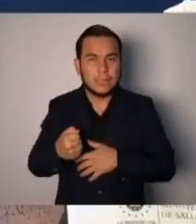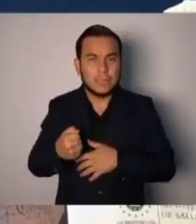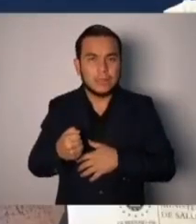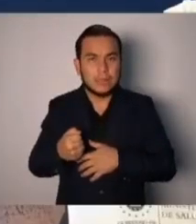el video.